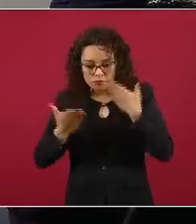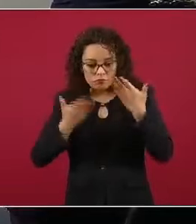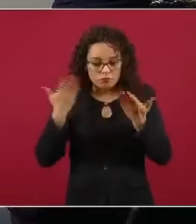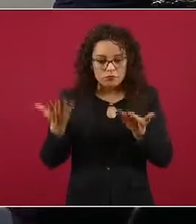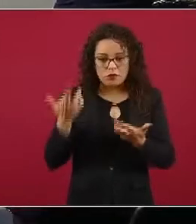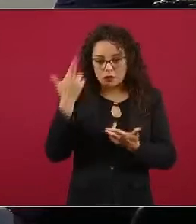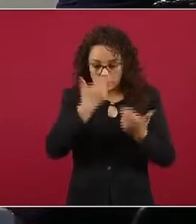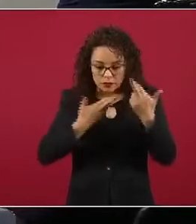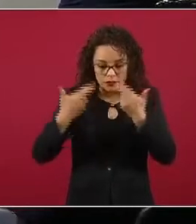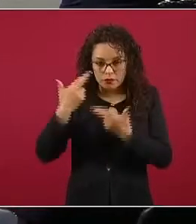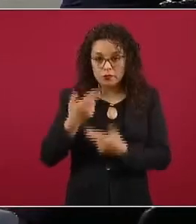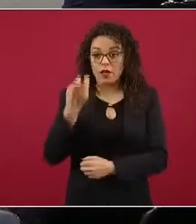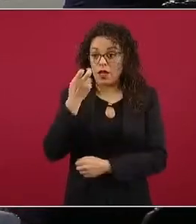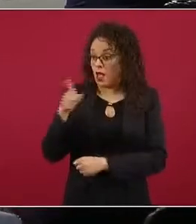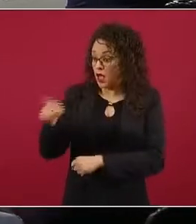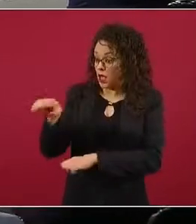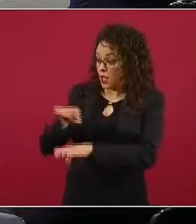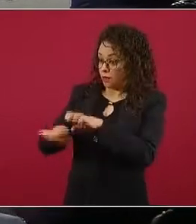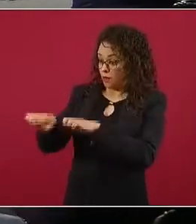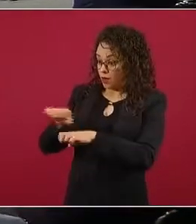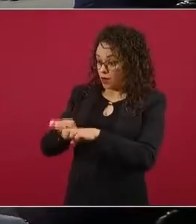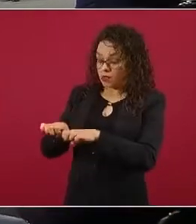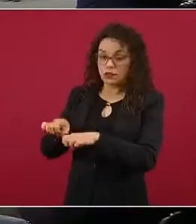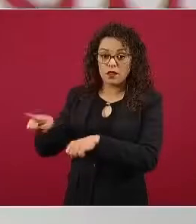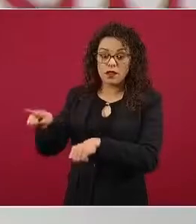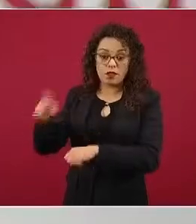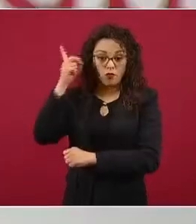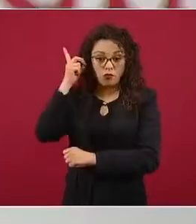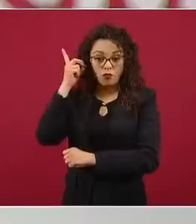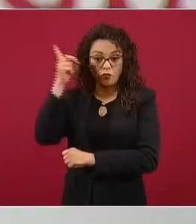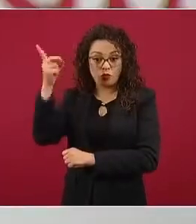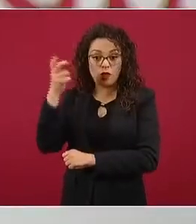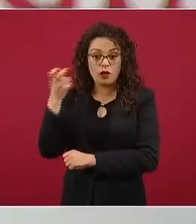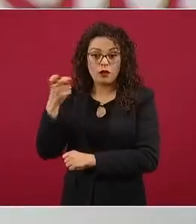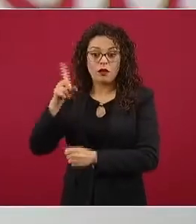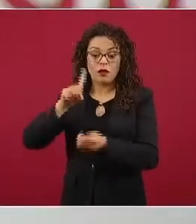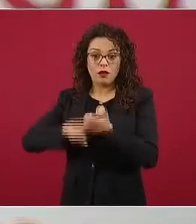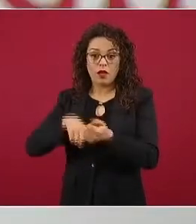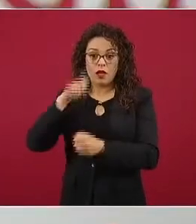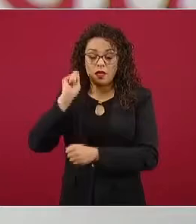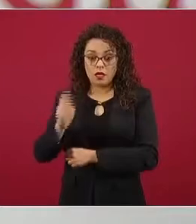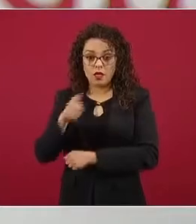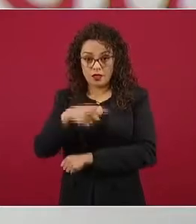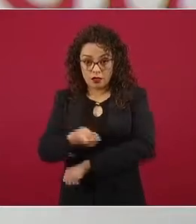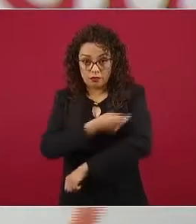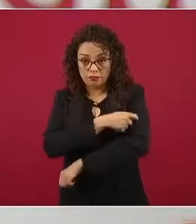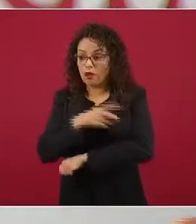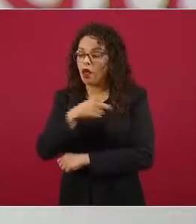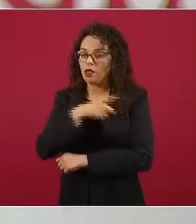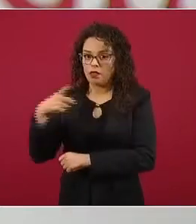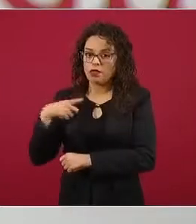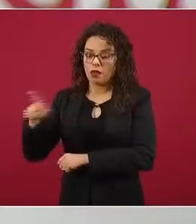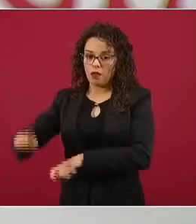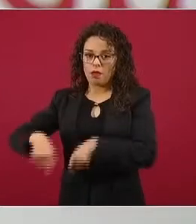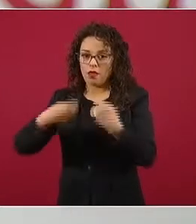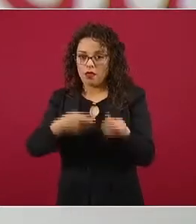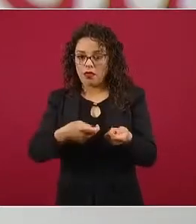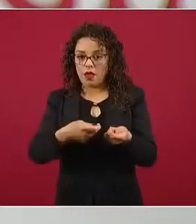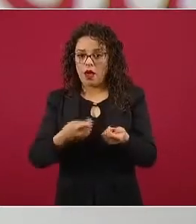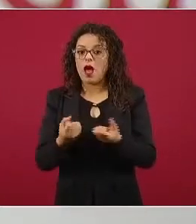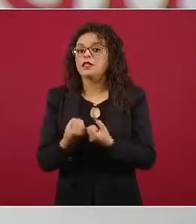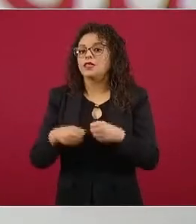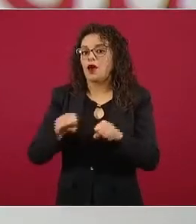farmacéuticas que financian la investigación por ser dueñas de las patentes deben compensar, y esto está estipulado